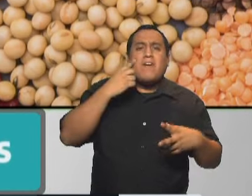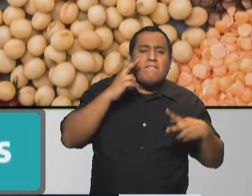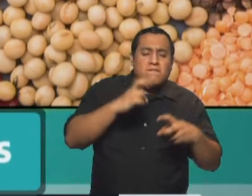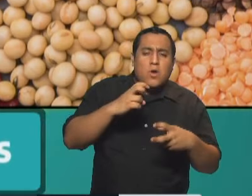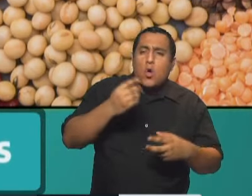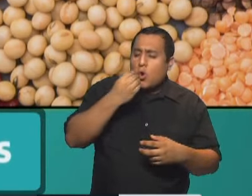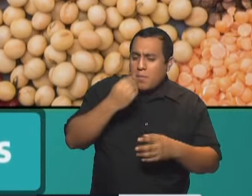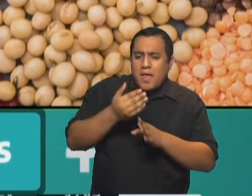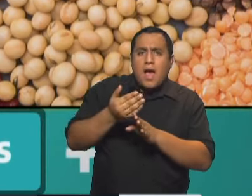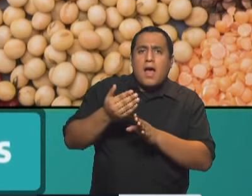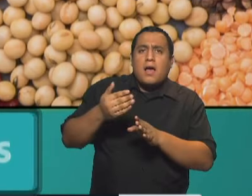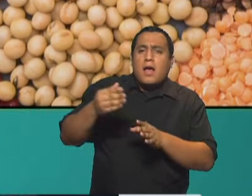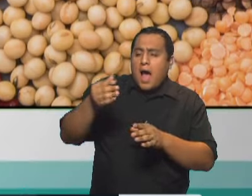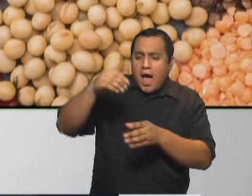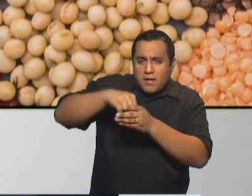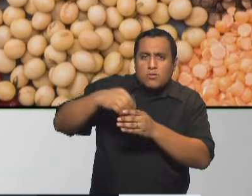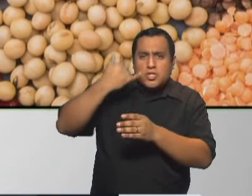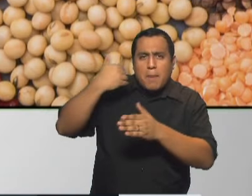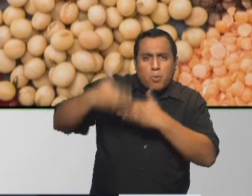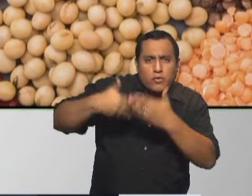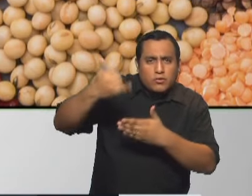ultraprocesado cuán ultraprocesado es